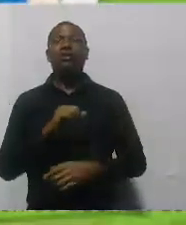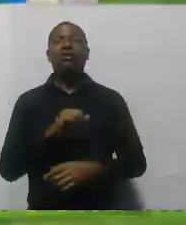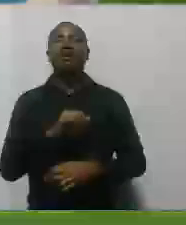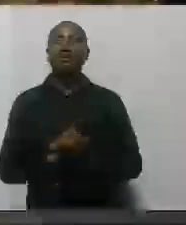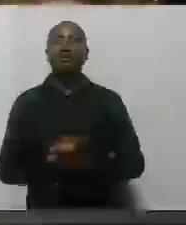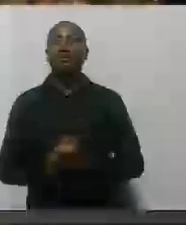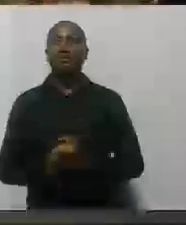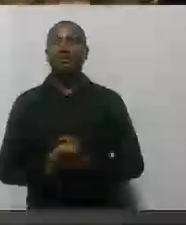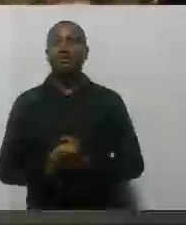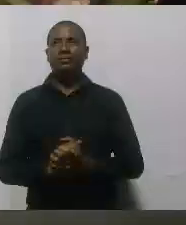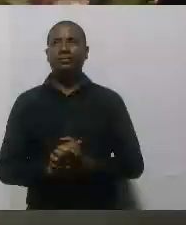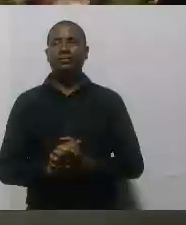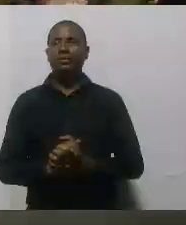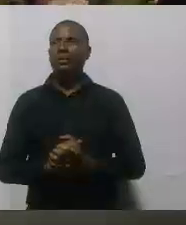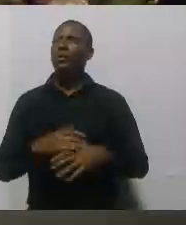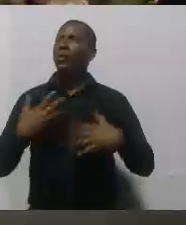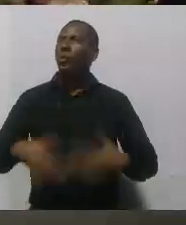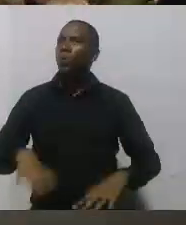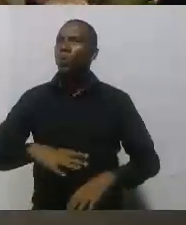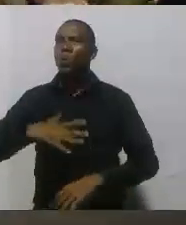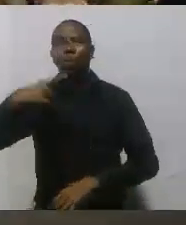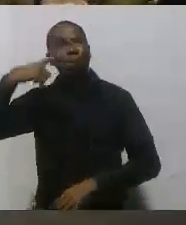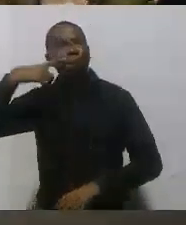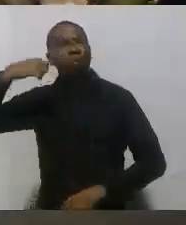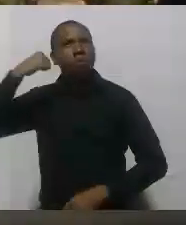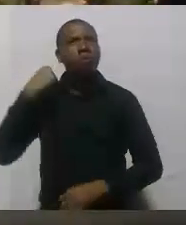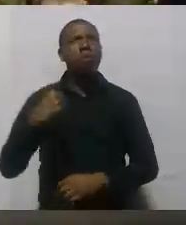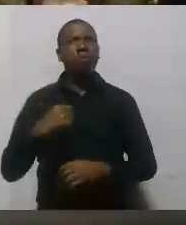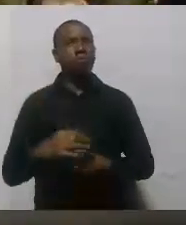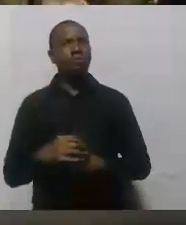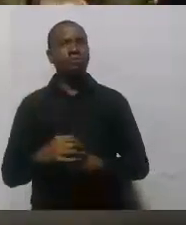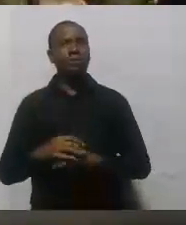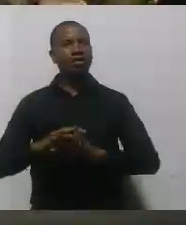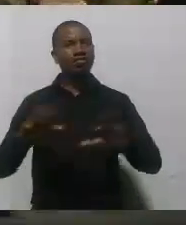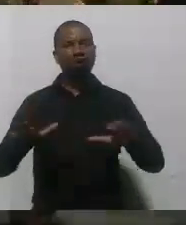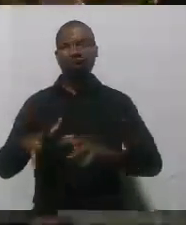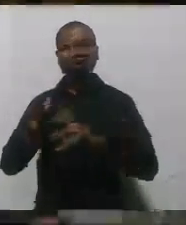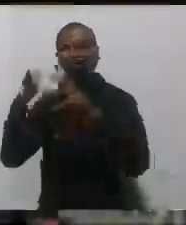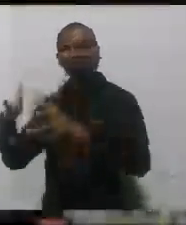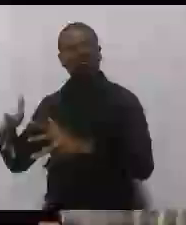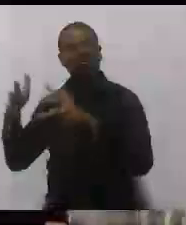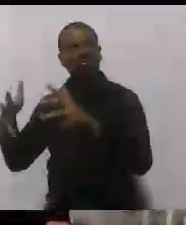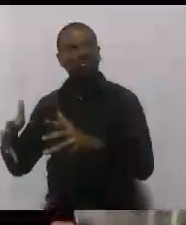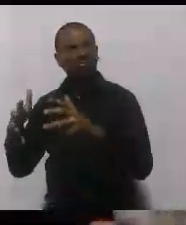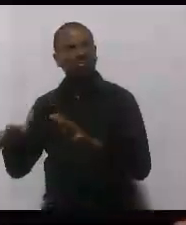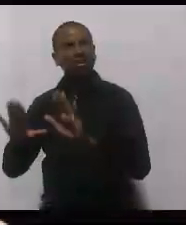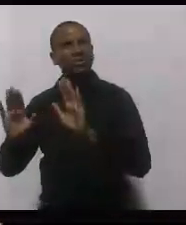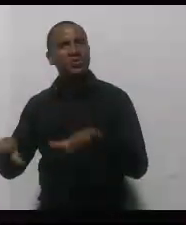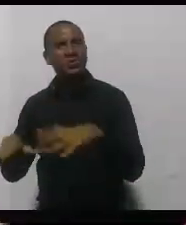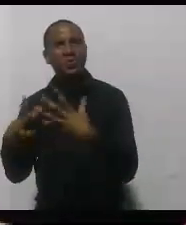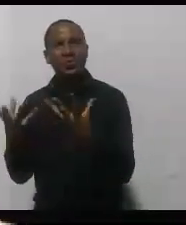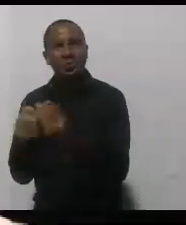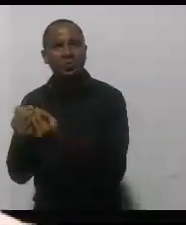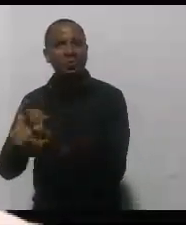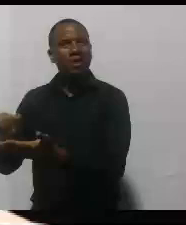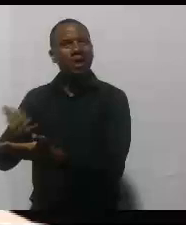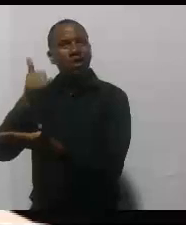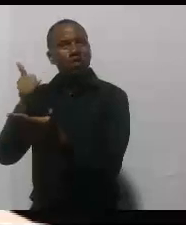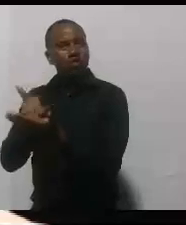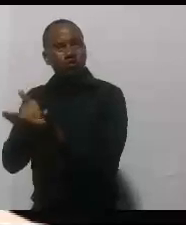¿Qué berraquera pudiendo capacitar a las juntas de acción comunal